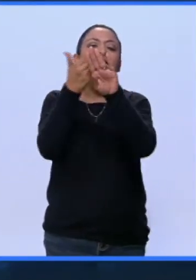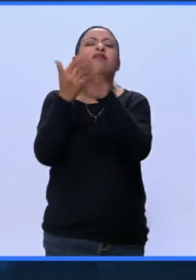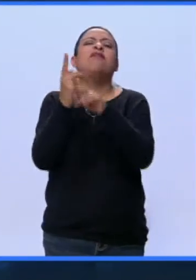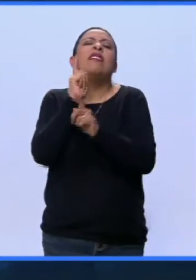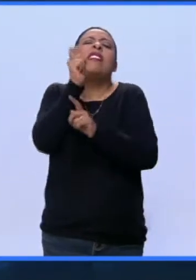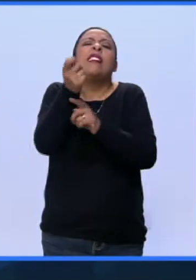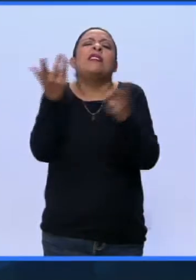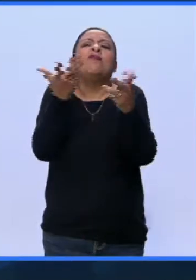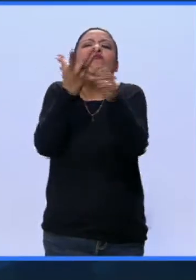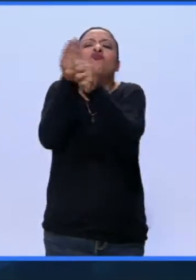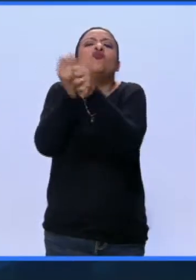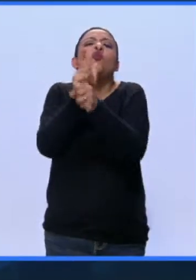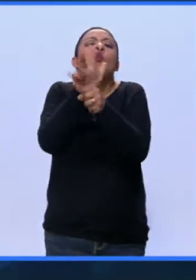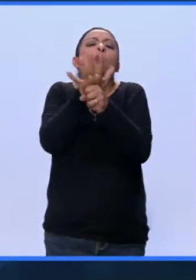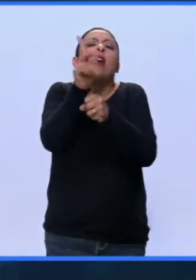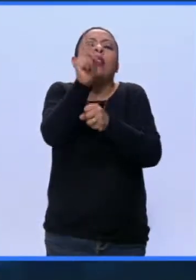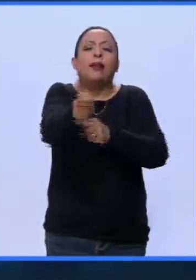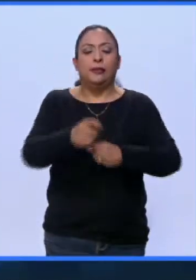acciones.